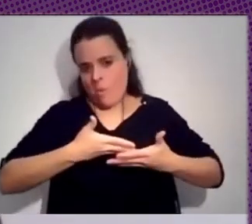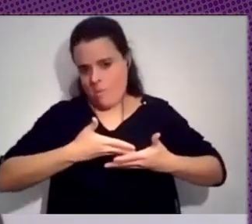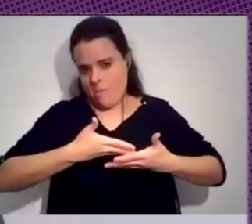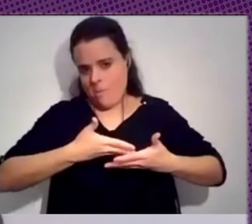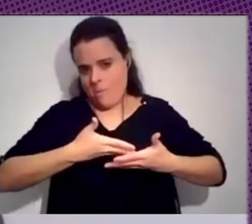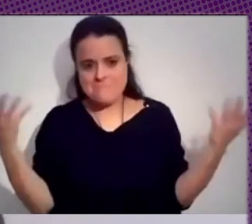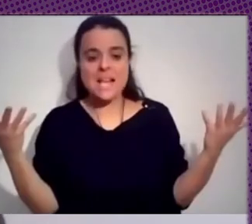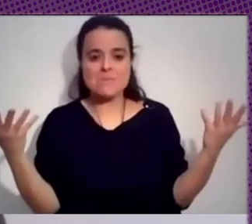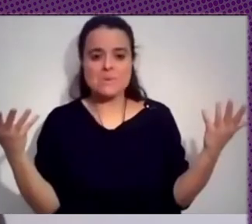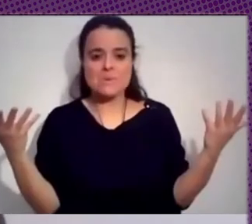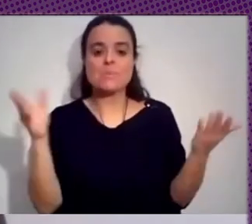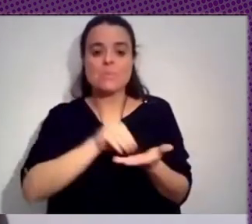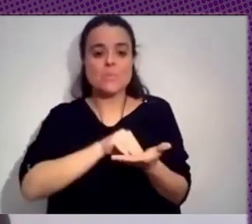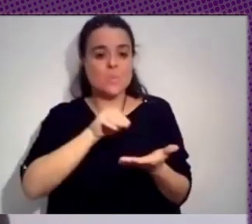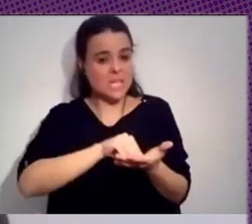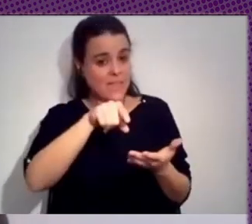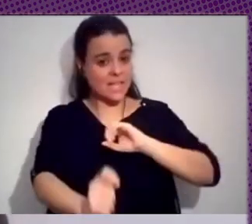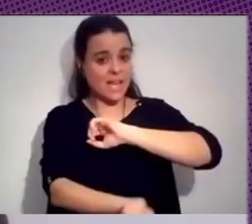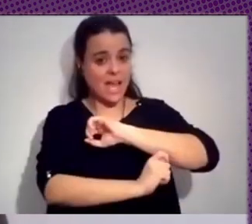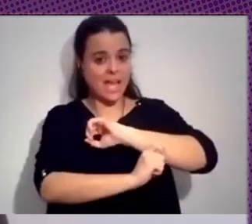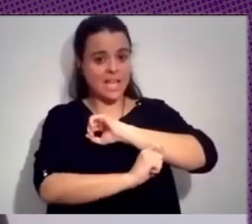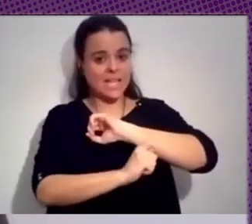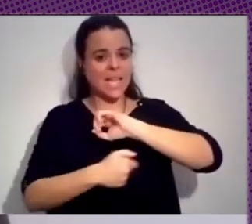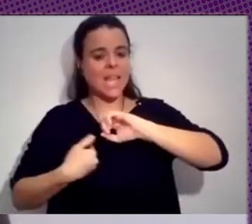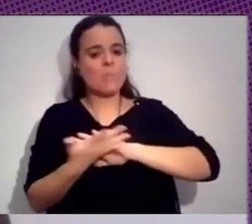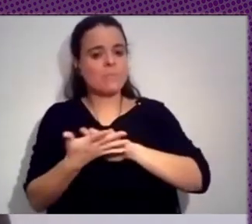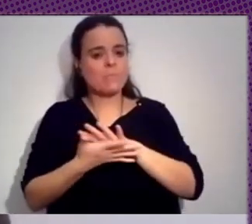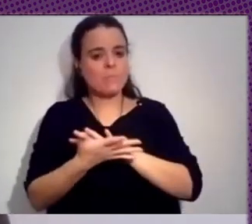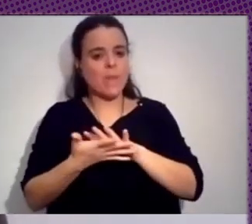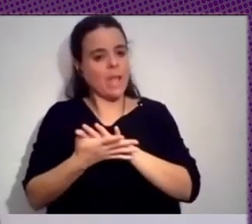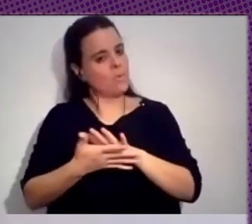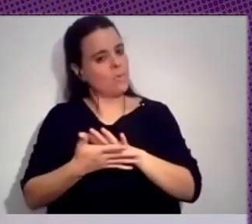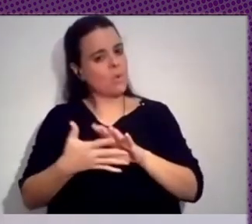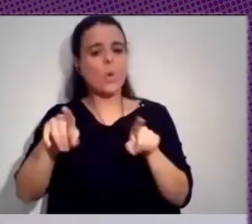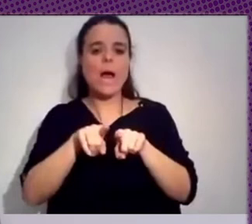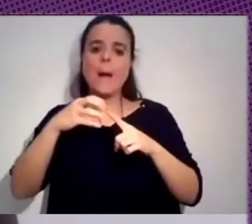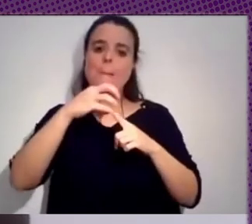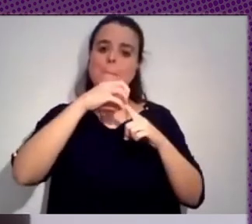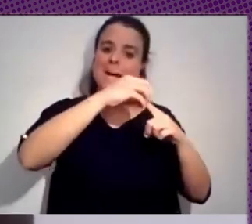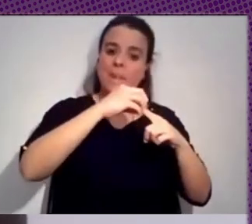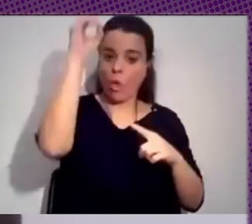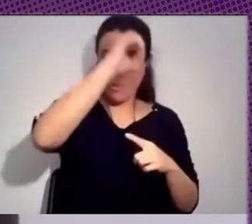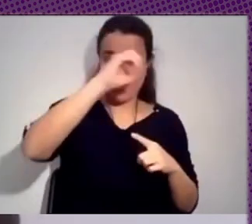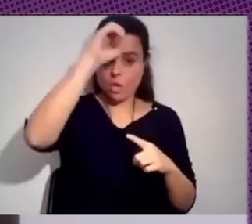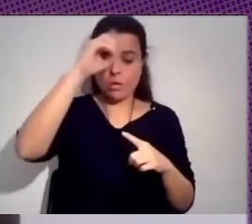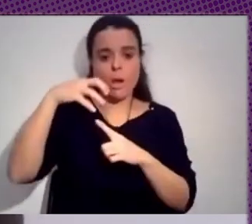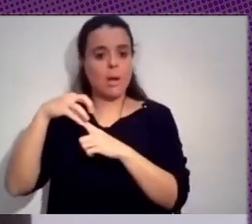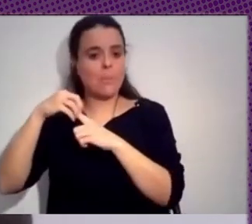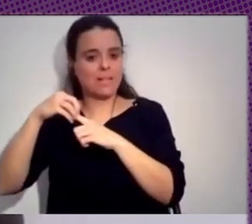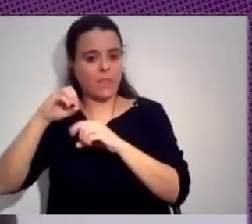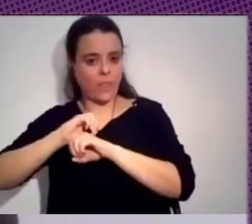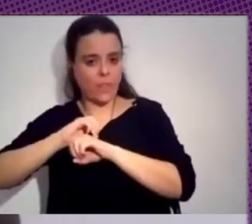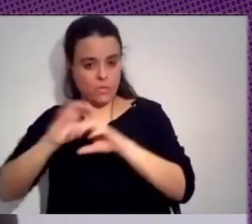estrategia, casi siempre hablo de una matriz de opinión y una matriz de difusión. Justamente, el estudio que estamos